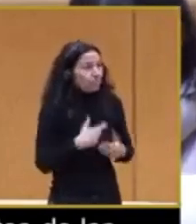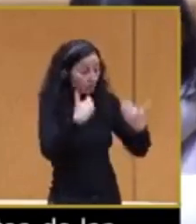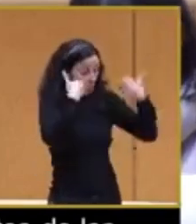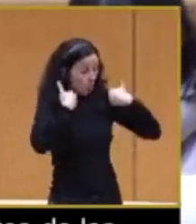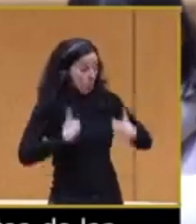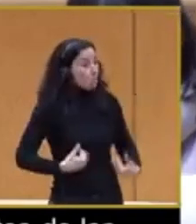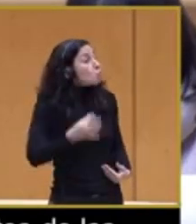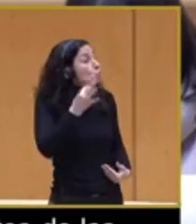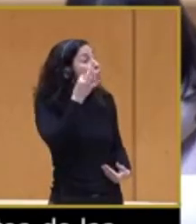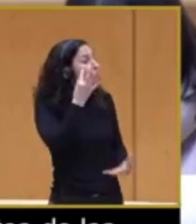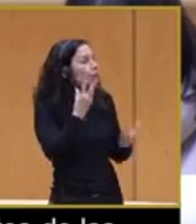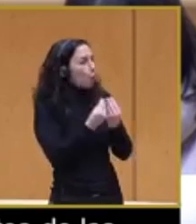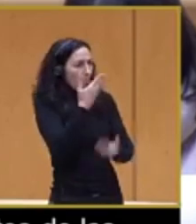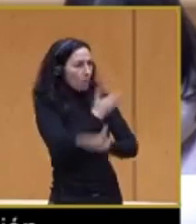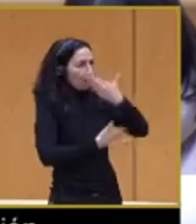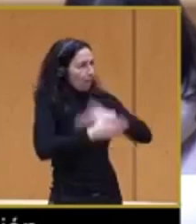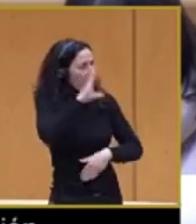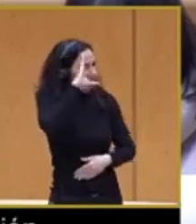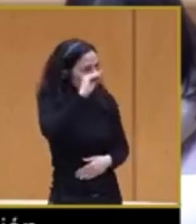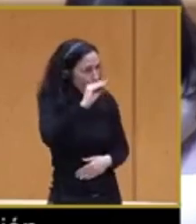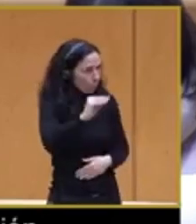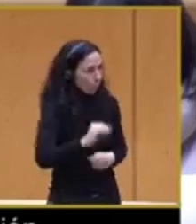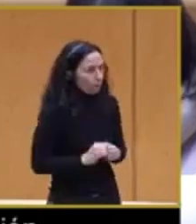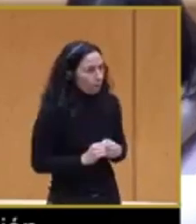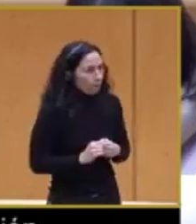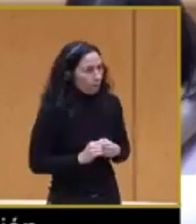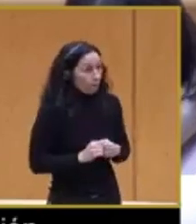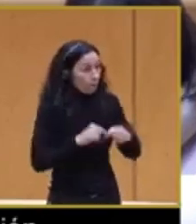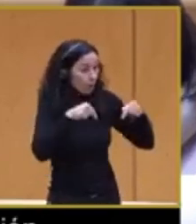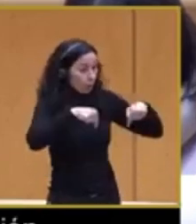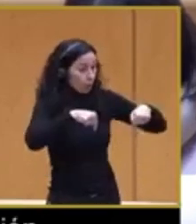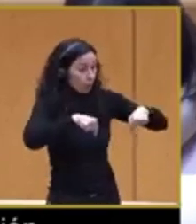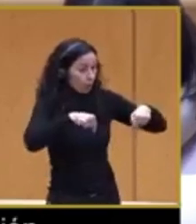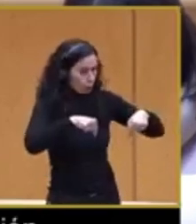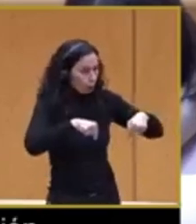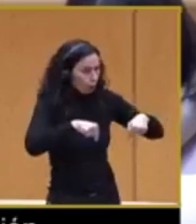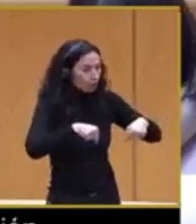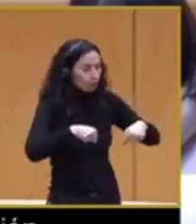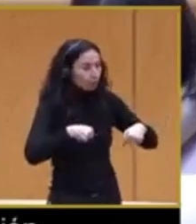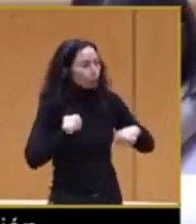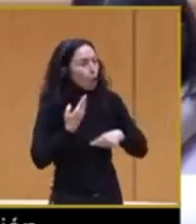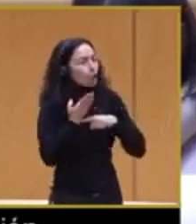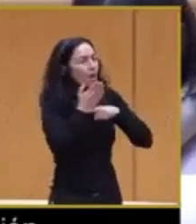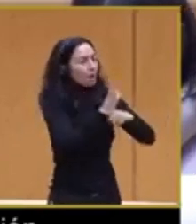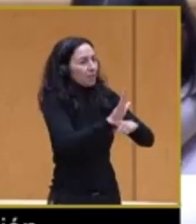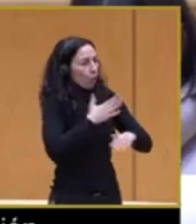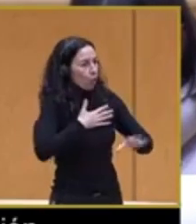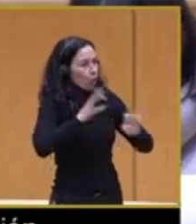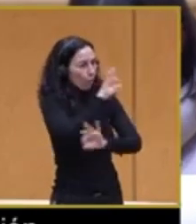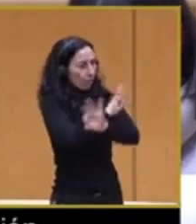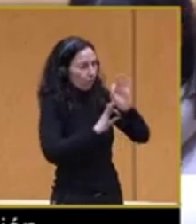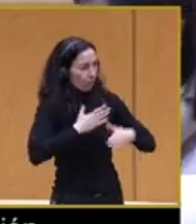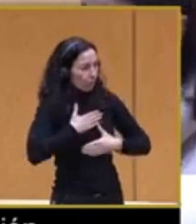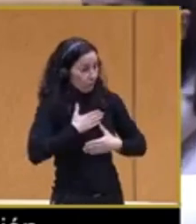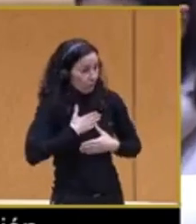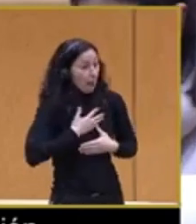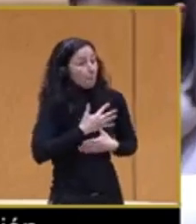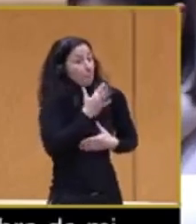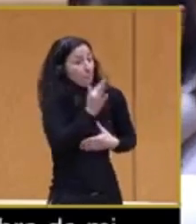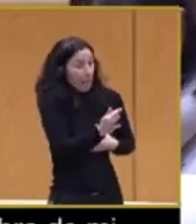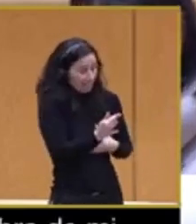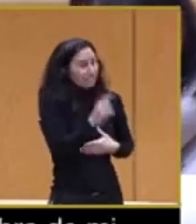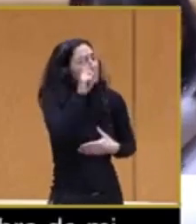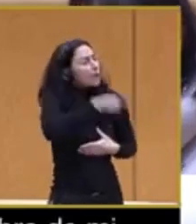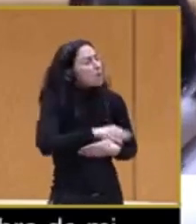mujer con discapacidad intelectual y hoy estoy aquí en nombre de mi organización y en nombre de muchas mujeres con